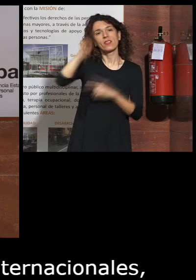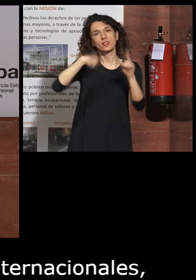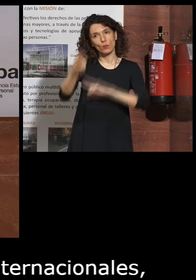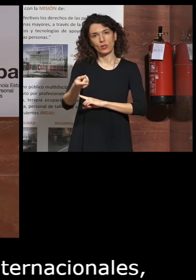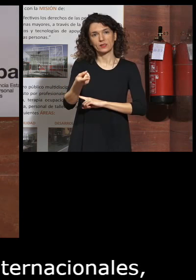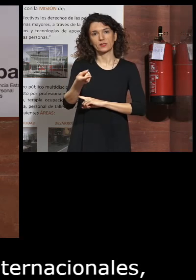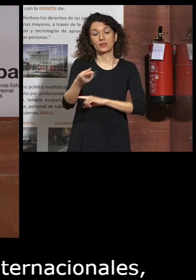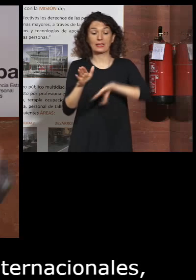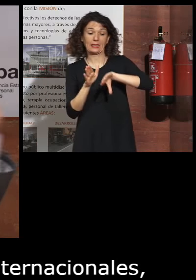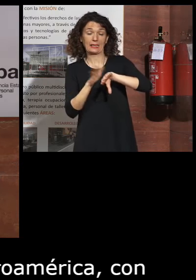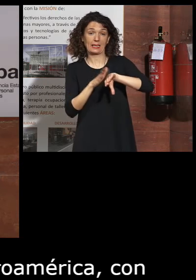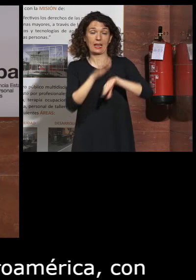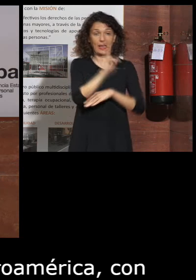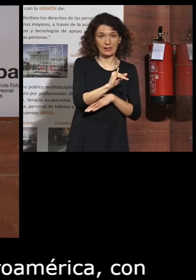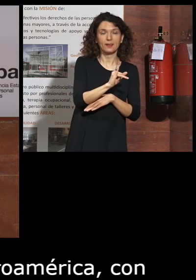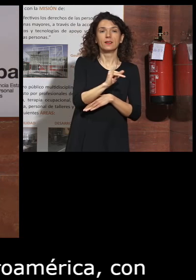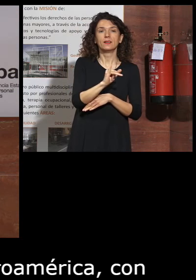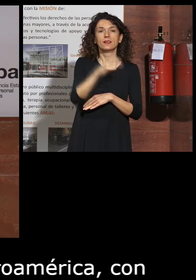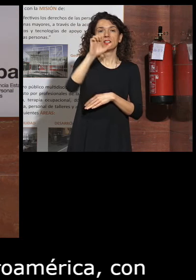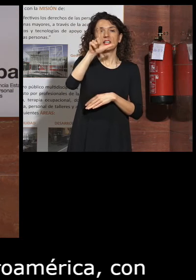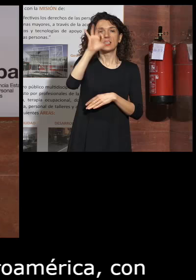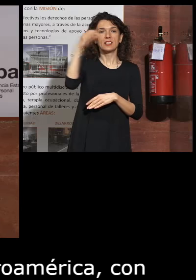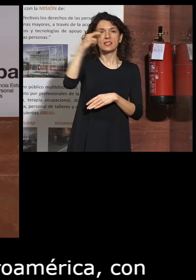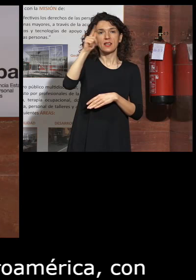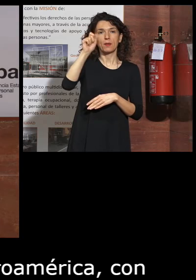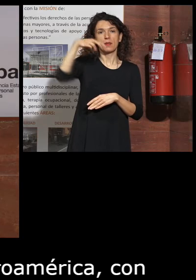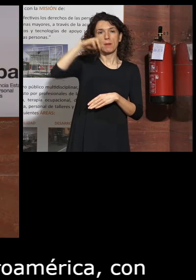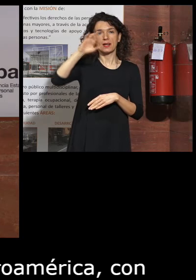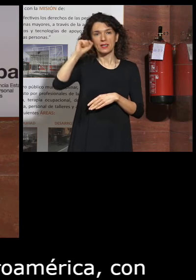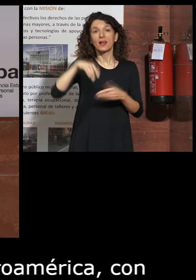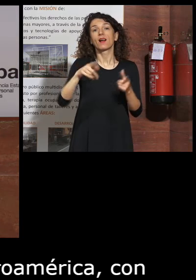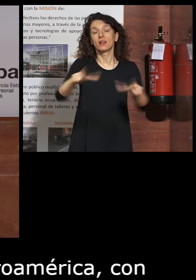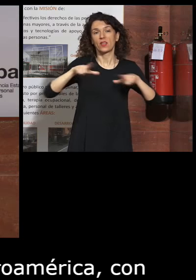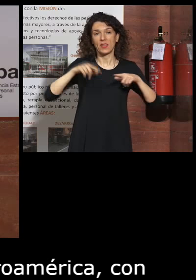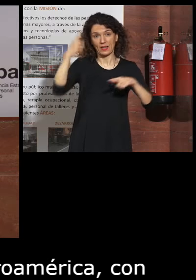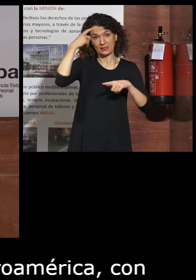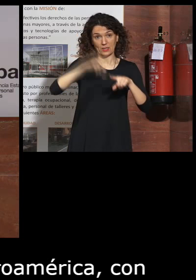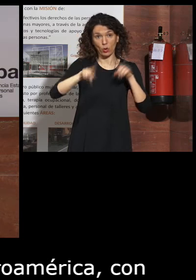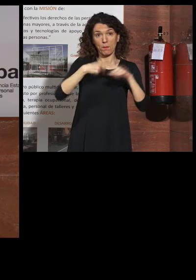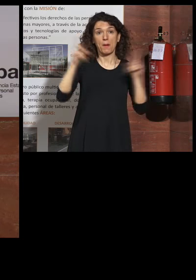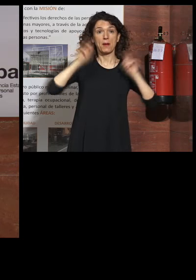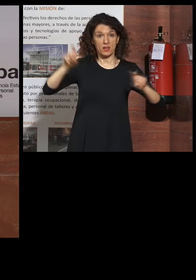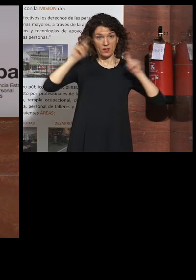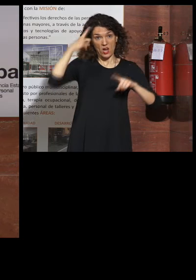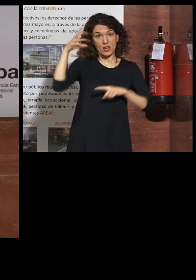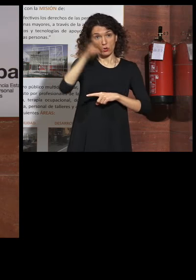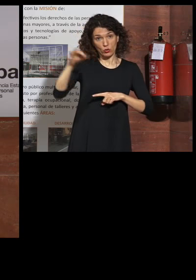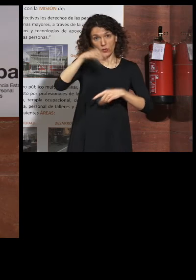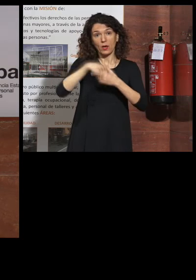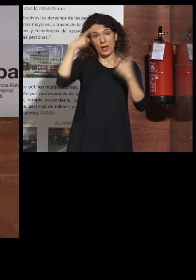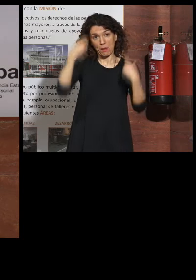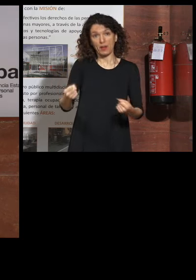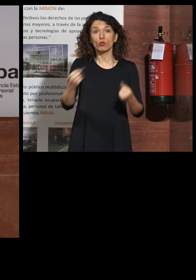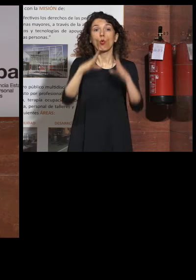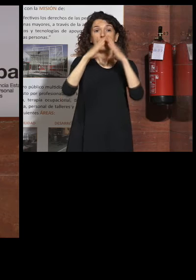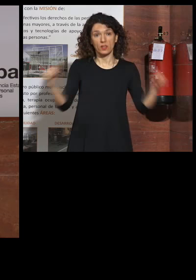a mi izquierda a Elisabeth Marina Sanz que es licenciada en Psicología y Magíster en Neuropsicología Clínica y Experto